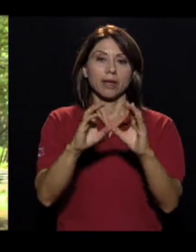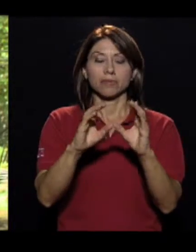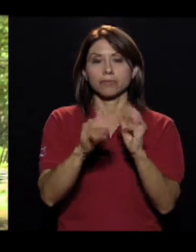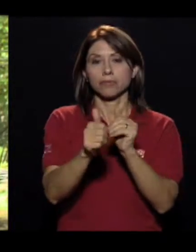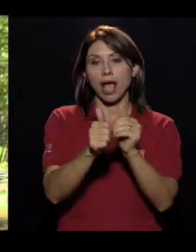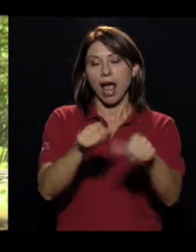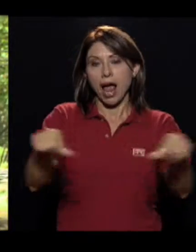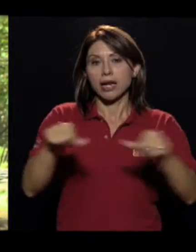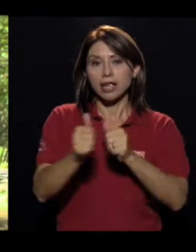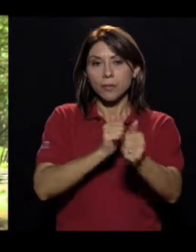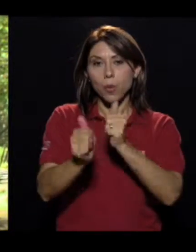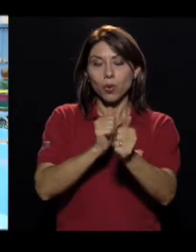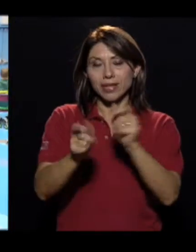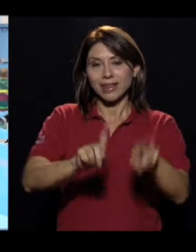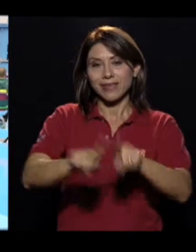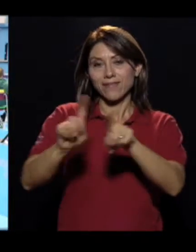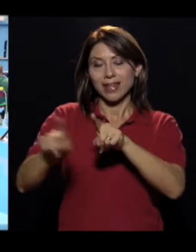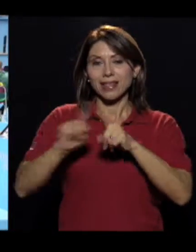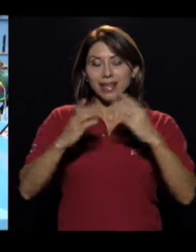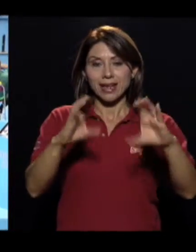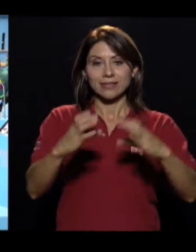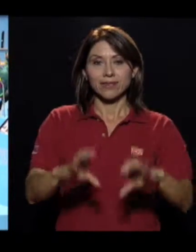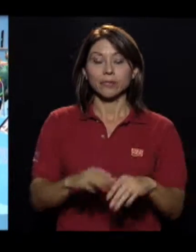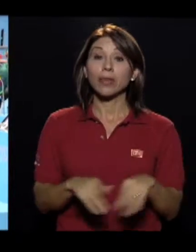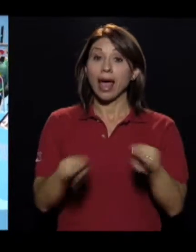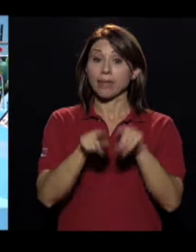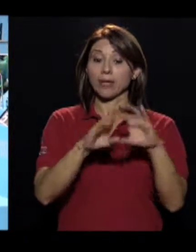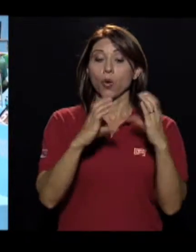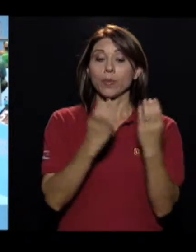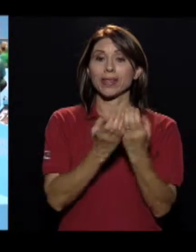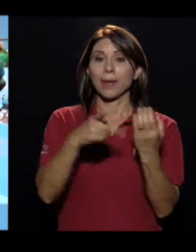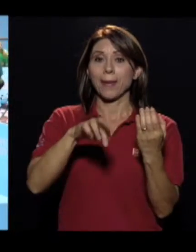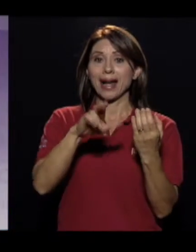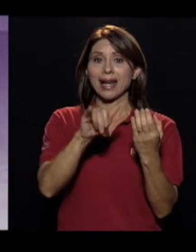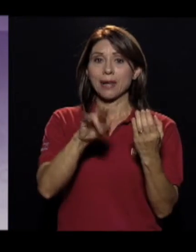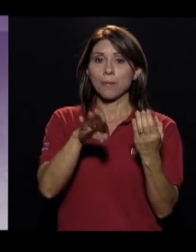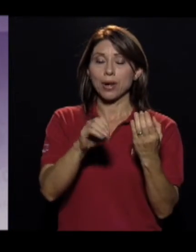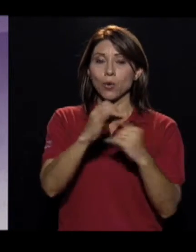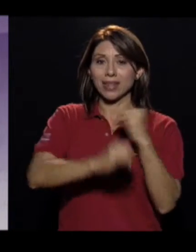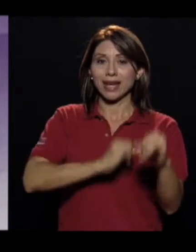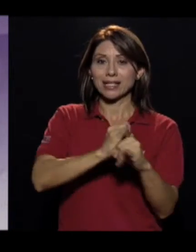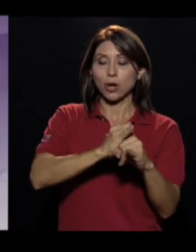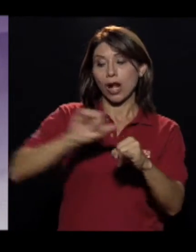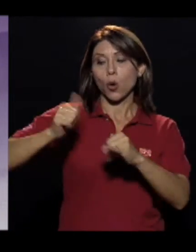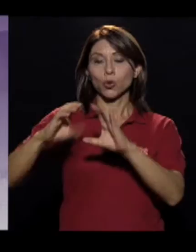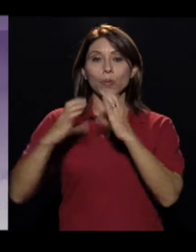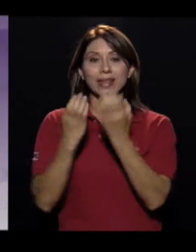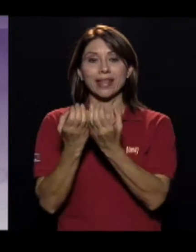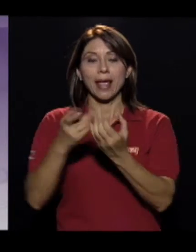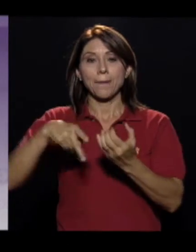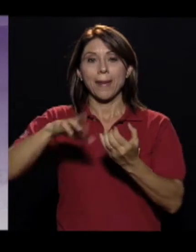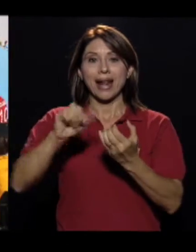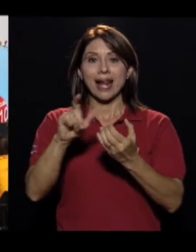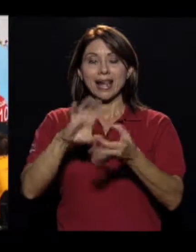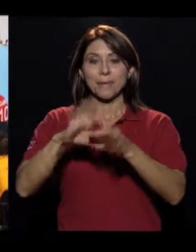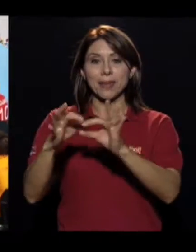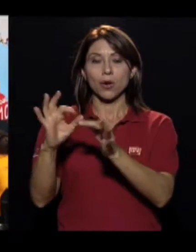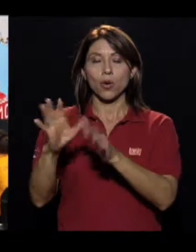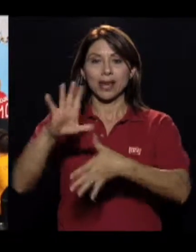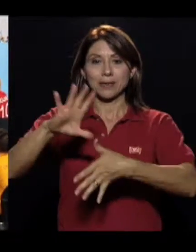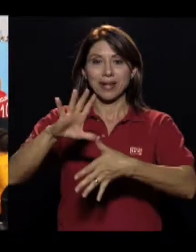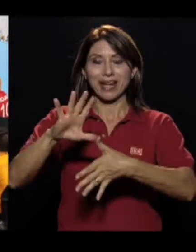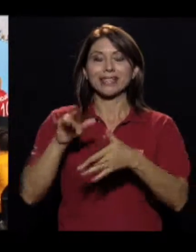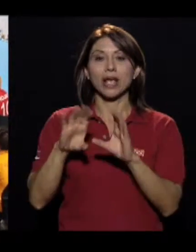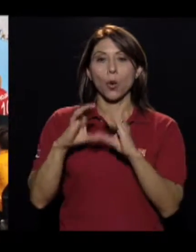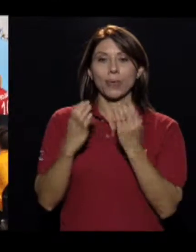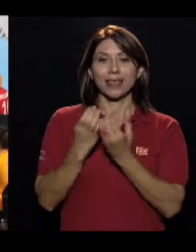diferente clasificación. Además del Comité Paralímpico Internacional, el Comité Paralímpico de las Américas y el Comité de